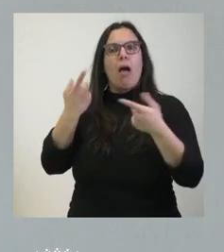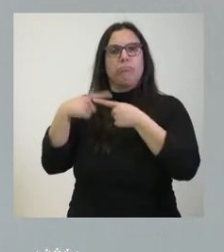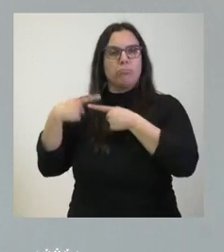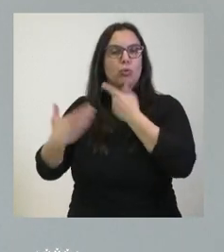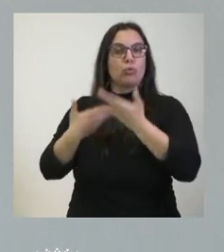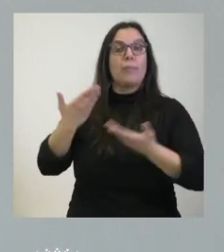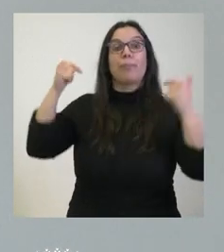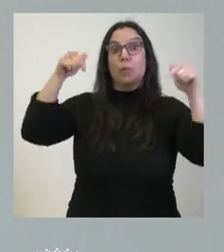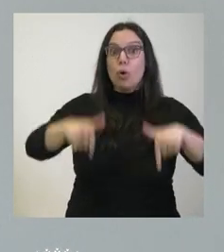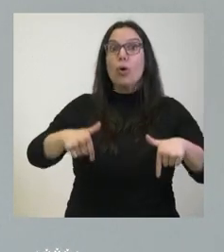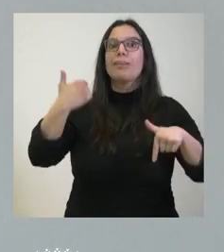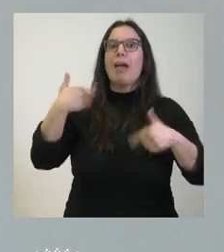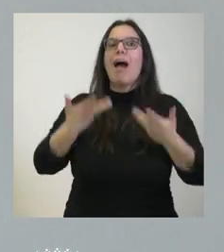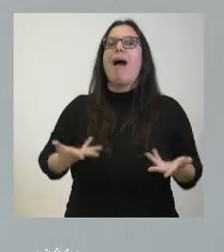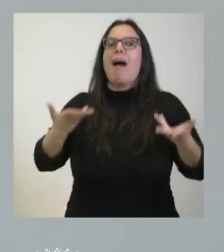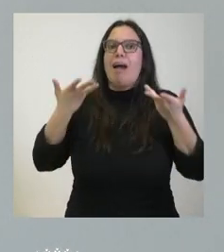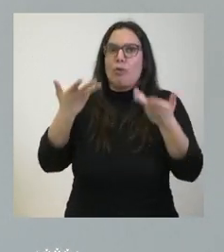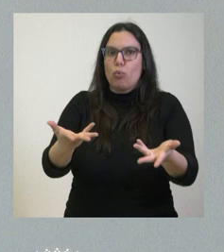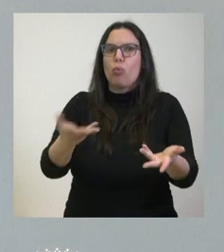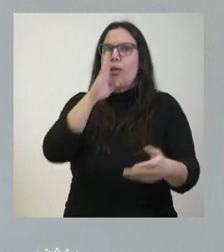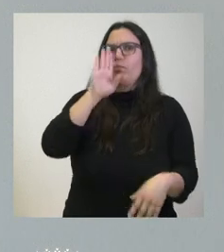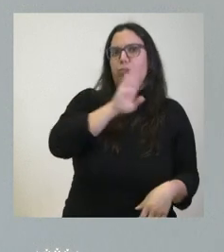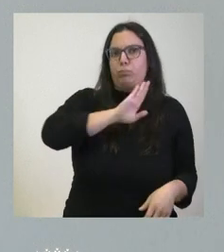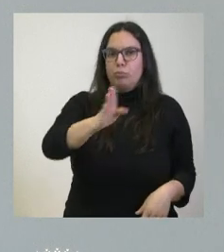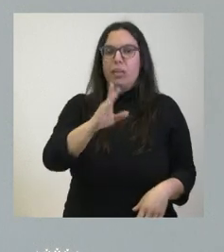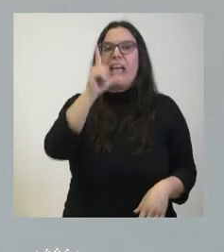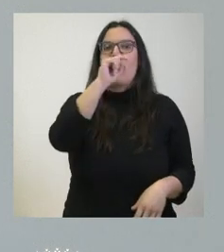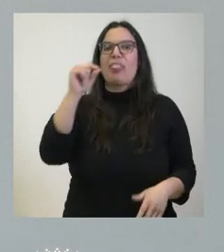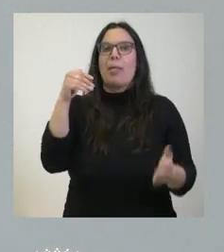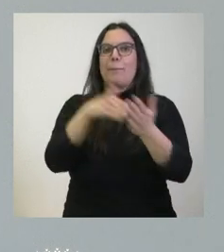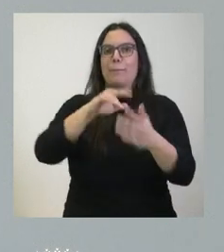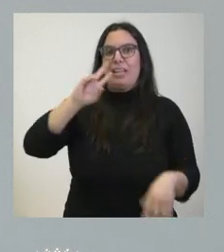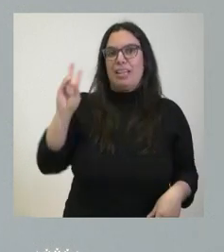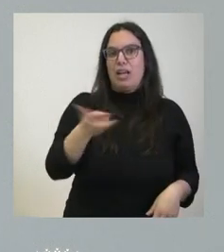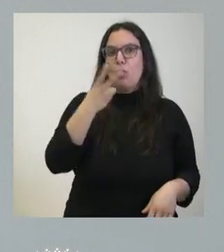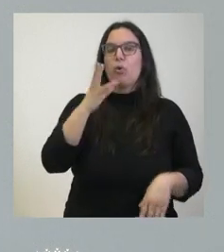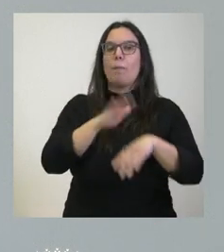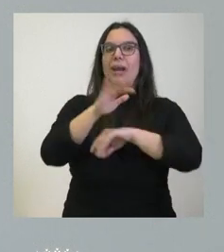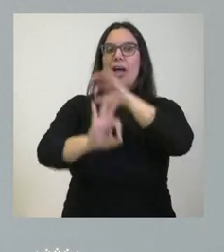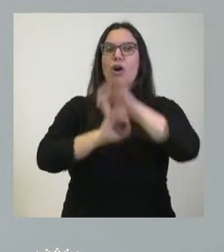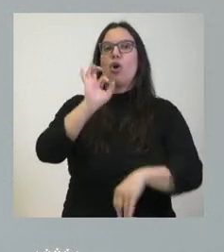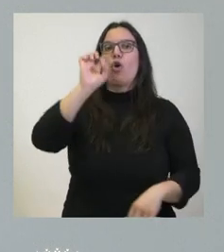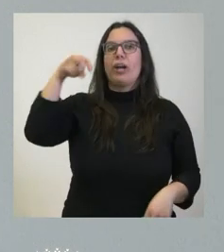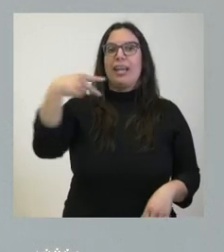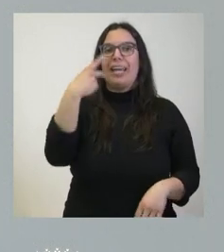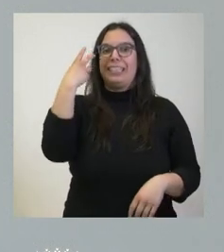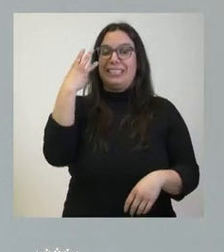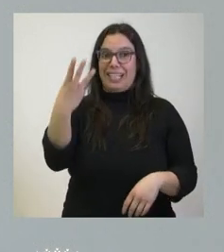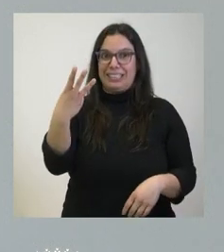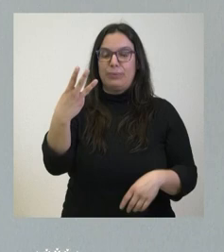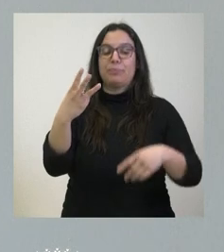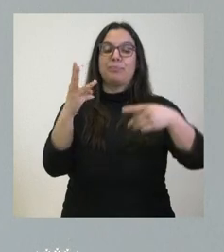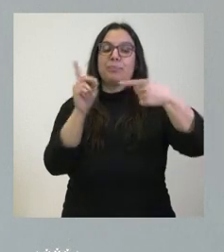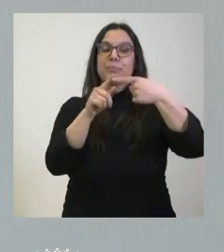esta ayuda directa de 100.000 euros a tres organizaciones en concreto